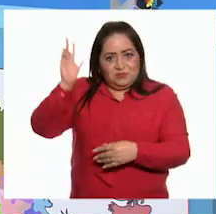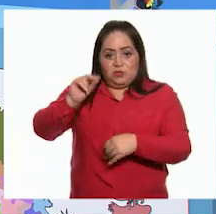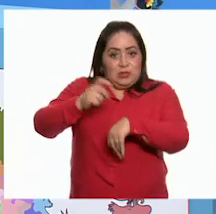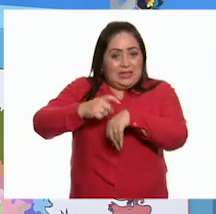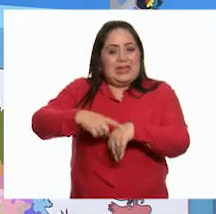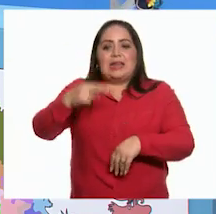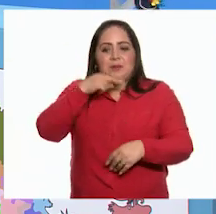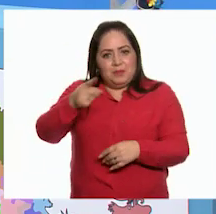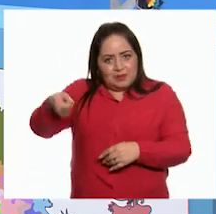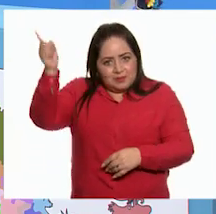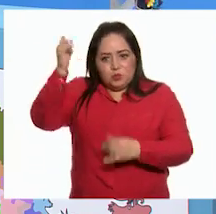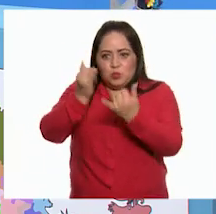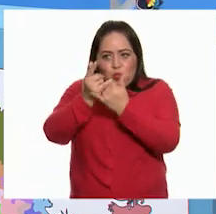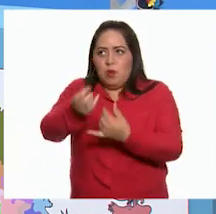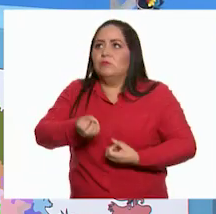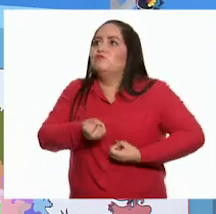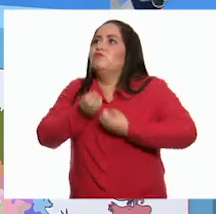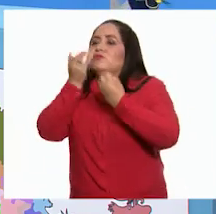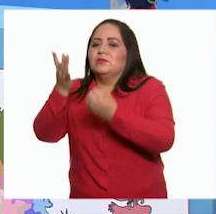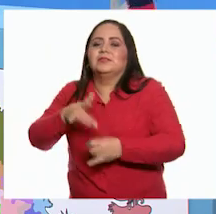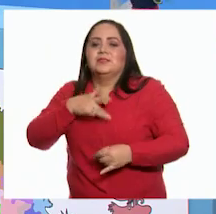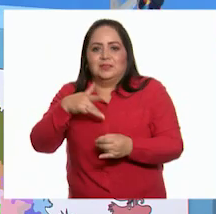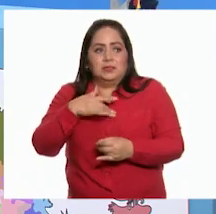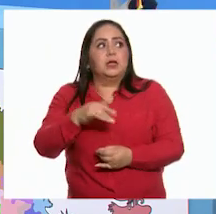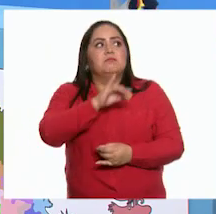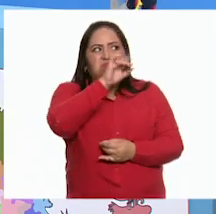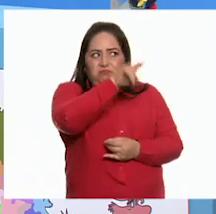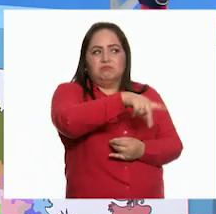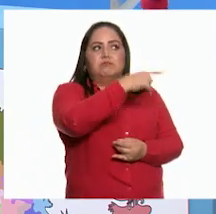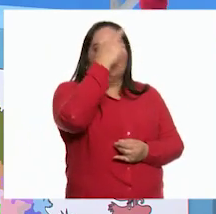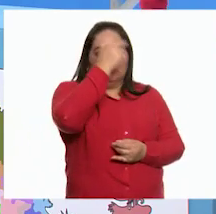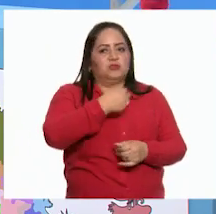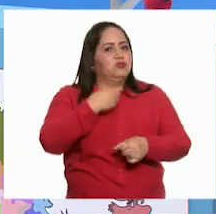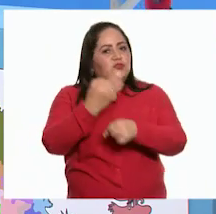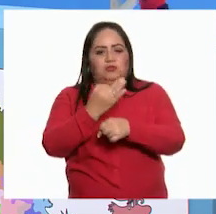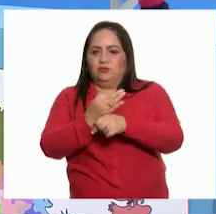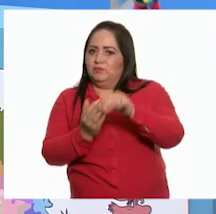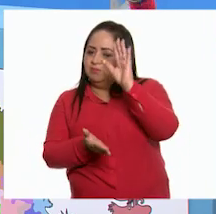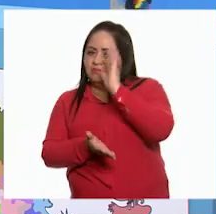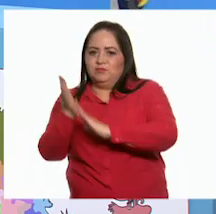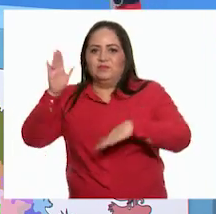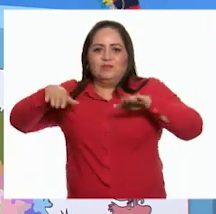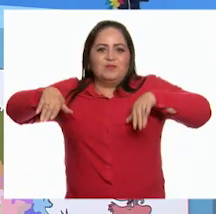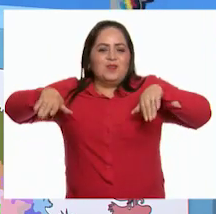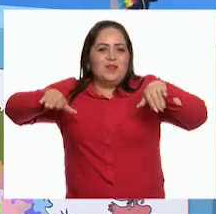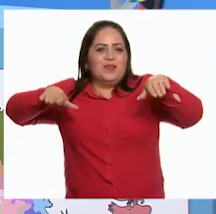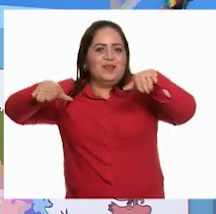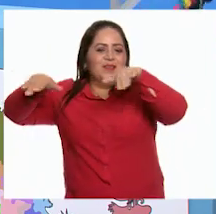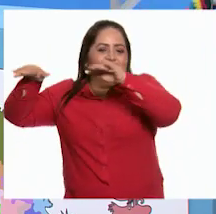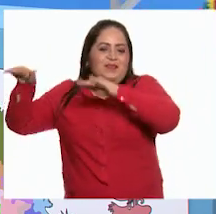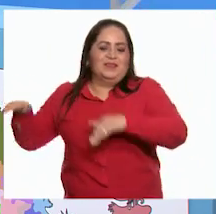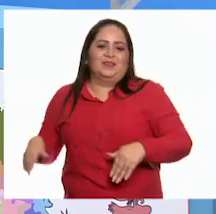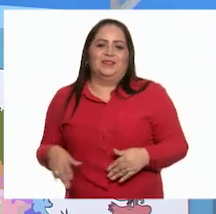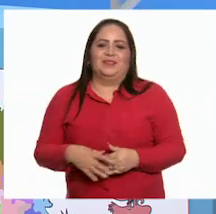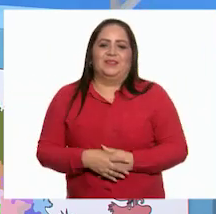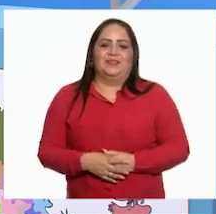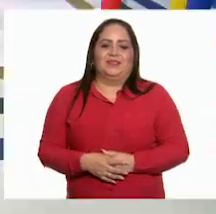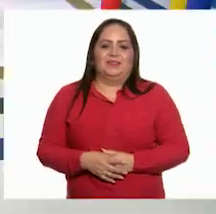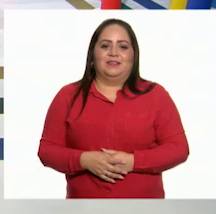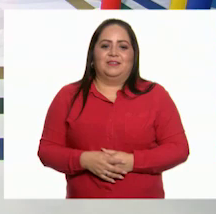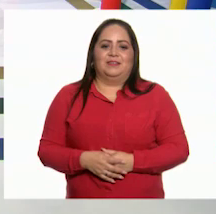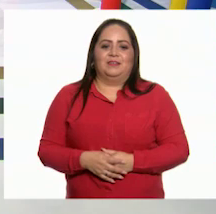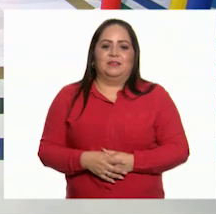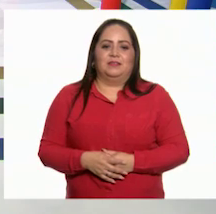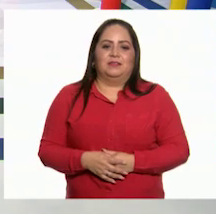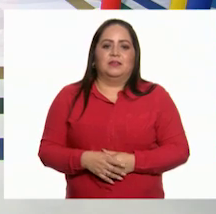pierdas tiempo Comunica tú también lo que sientes ¡Oh, tienes razón! ¡Voy volando! ¡Voy volando, volando, volando! No, espera, espera